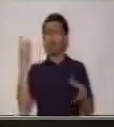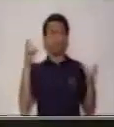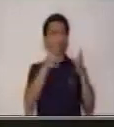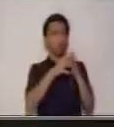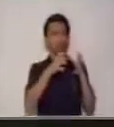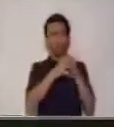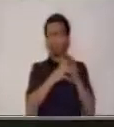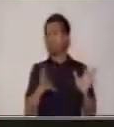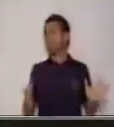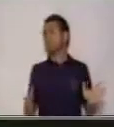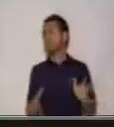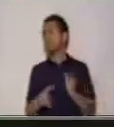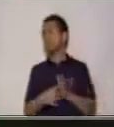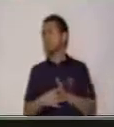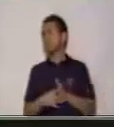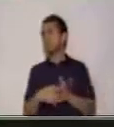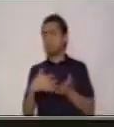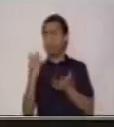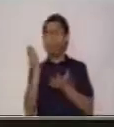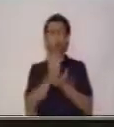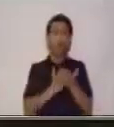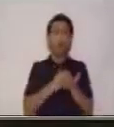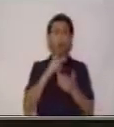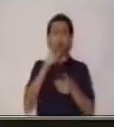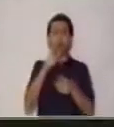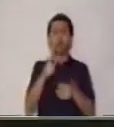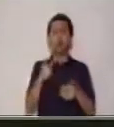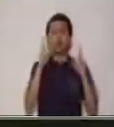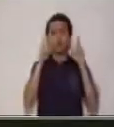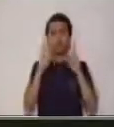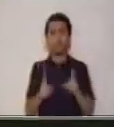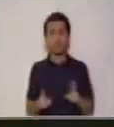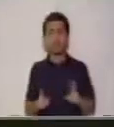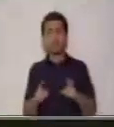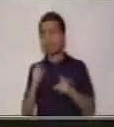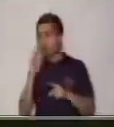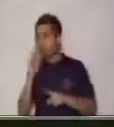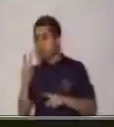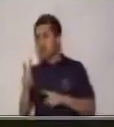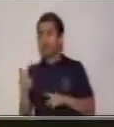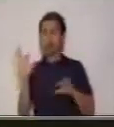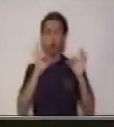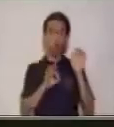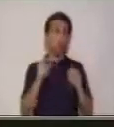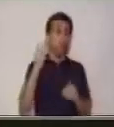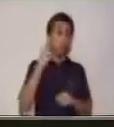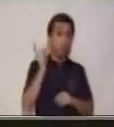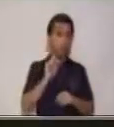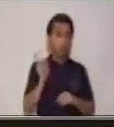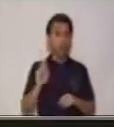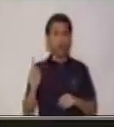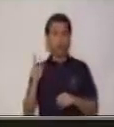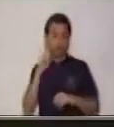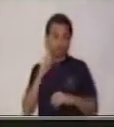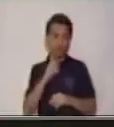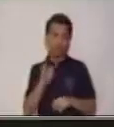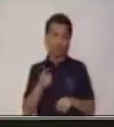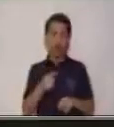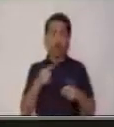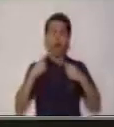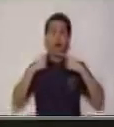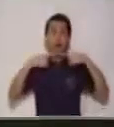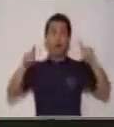alguien tiene alguna discapacidad auditiva o alguna discapacidad visual, los anuncios deben de ser